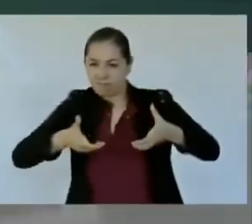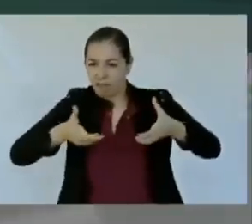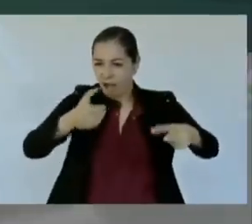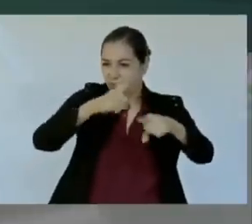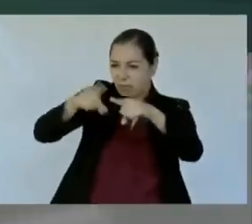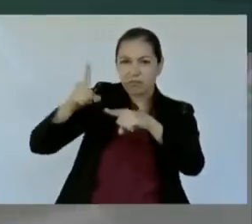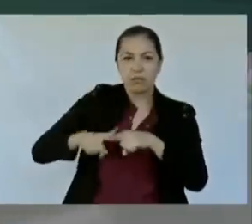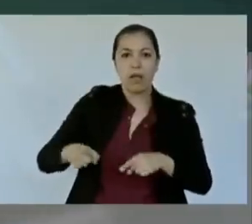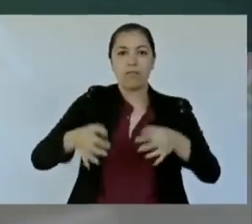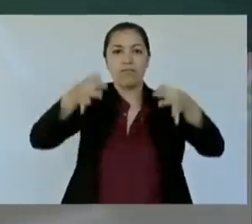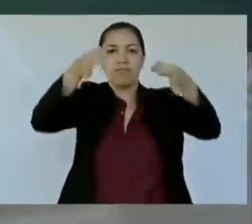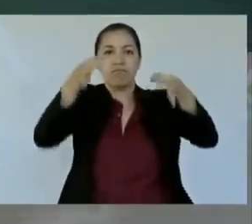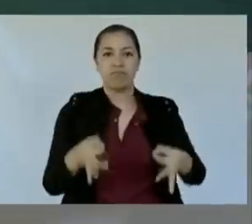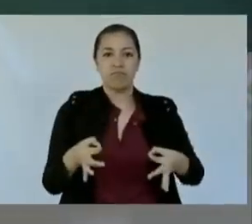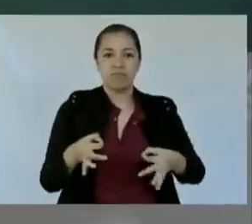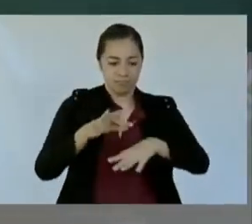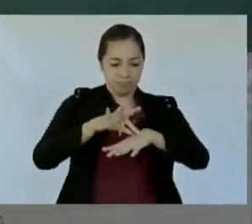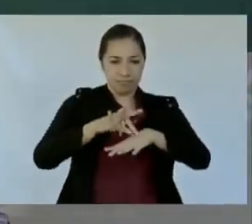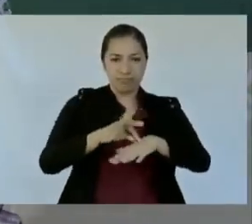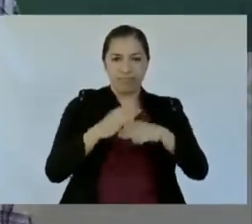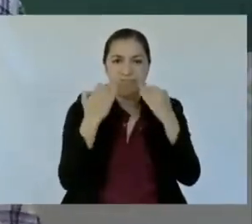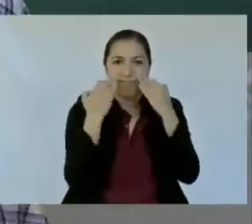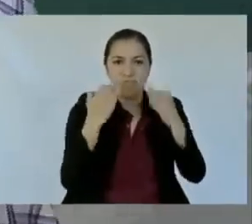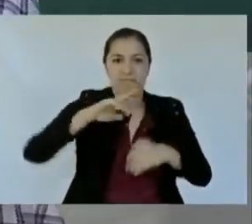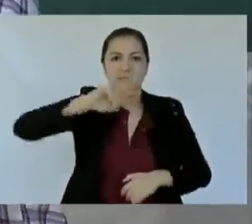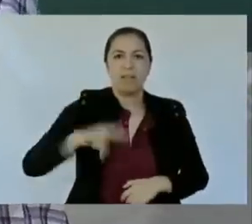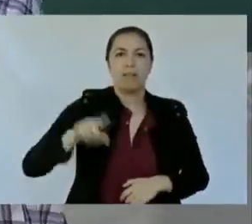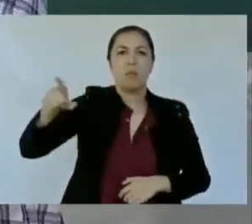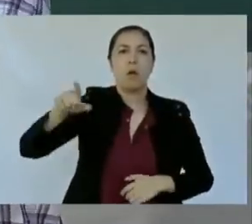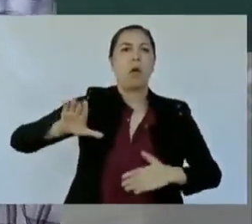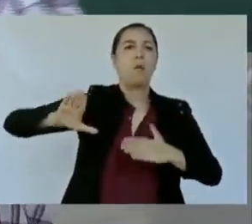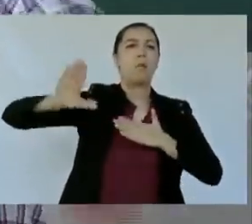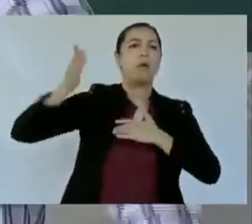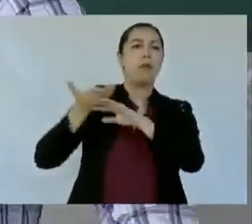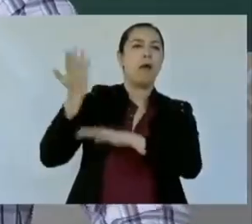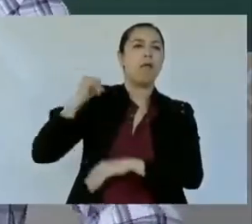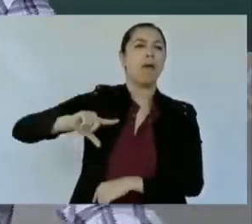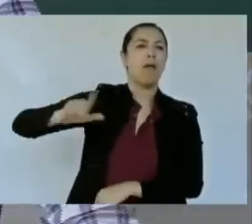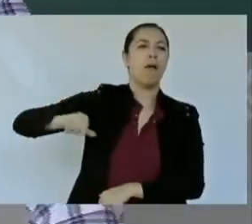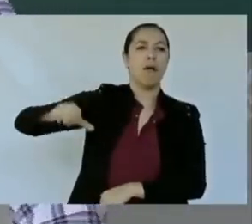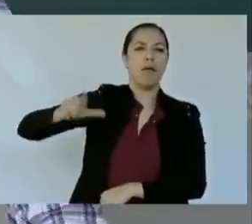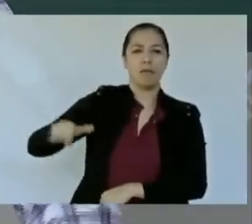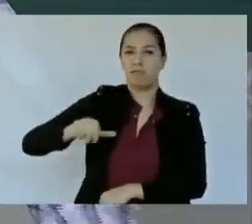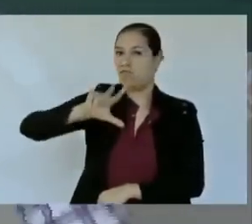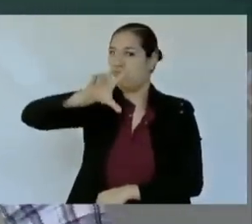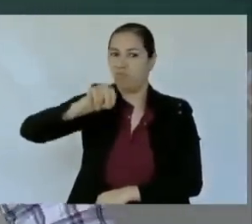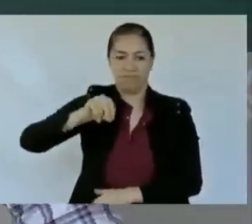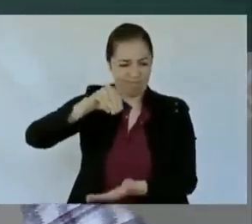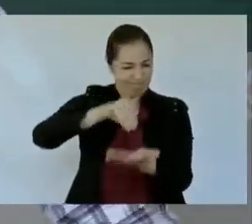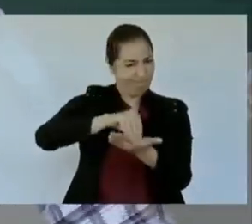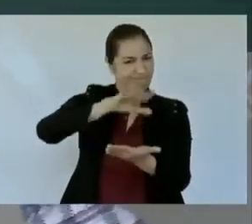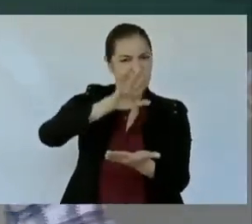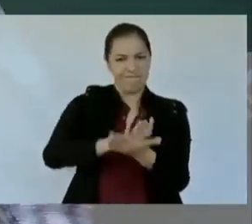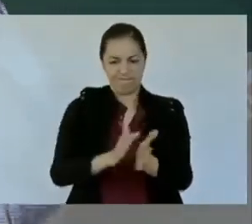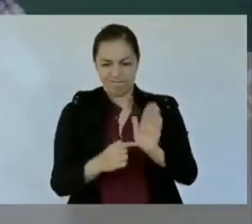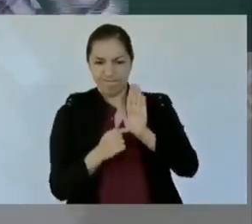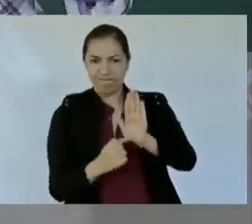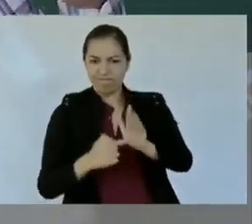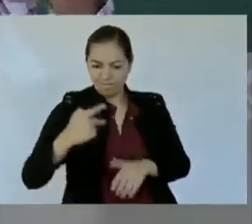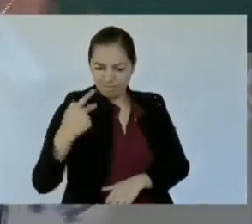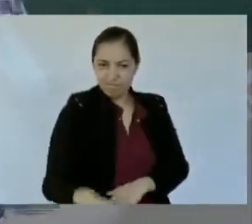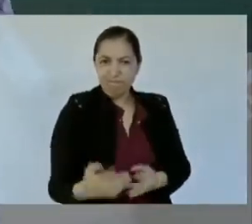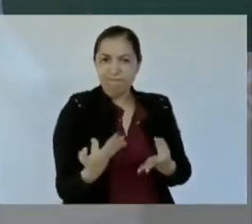promesas, no son discursos, son hechos. Y aquí están, y estamos aquí en esta tierra,